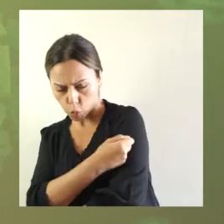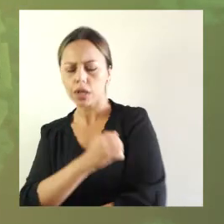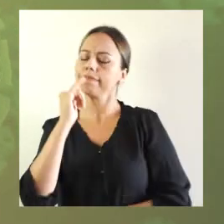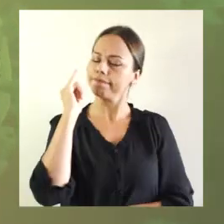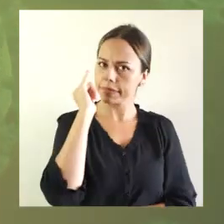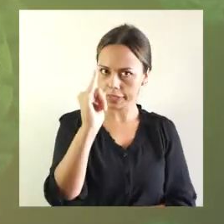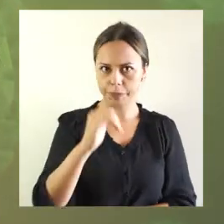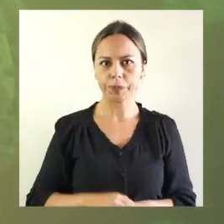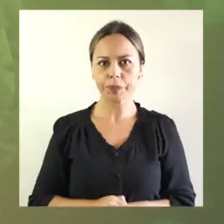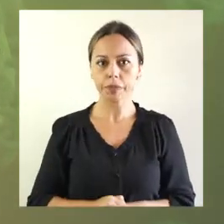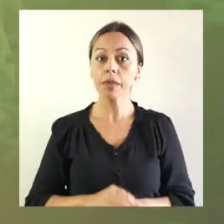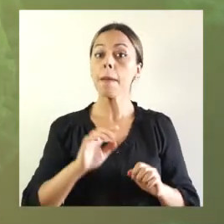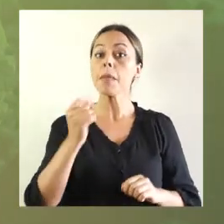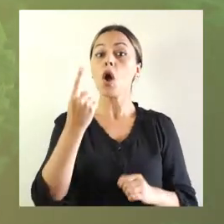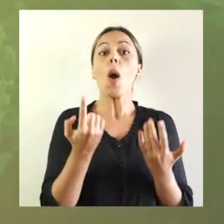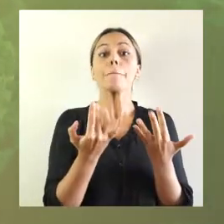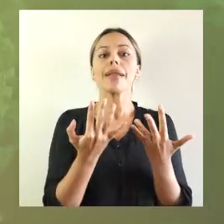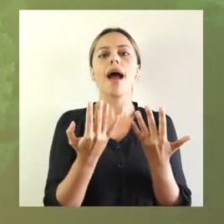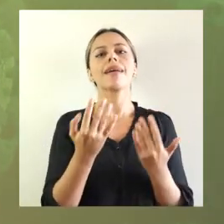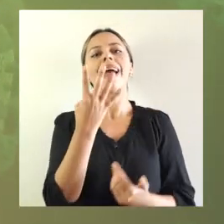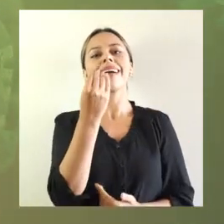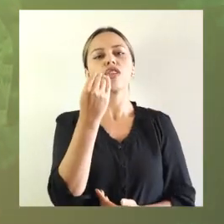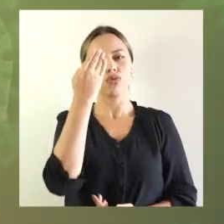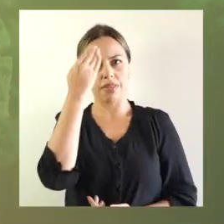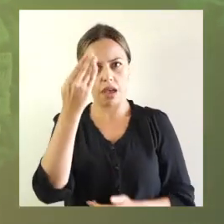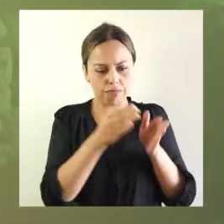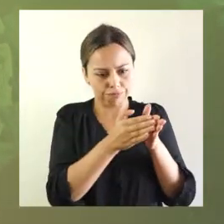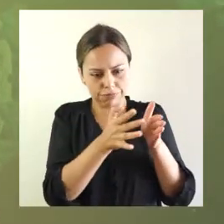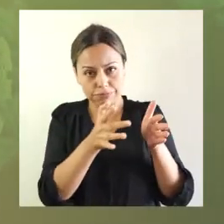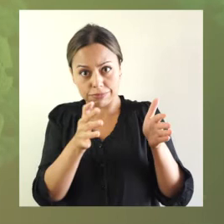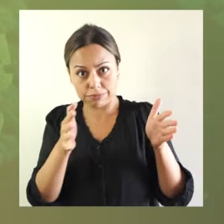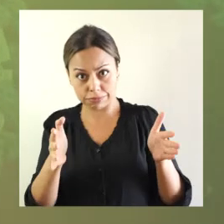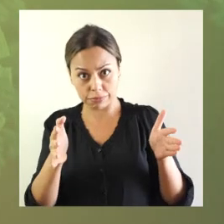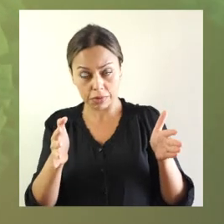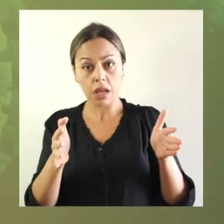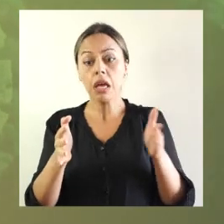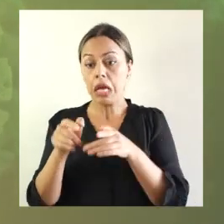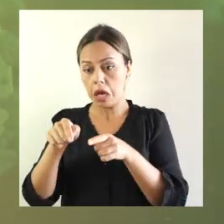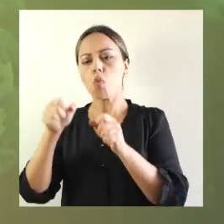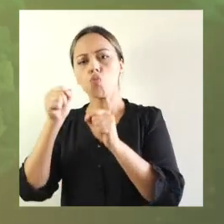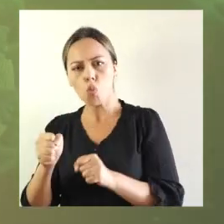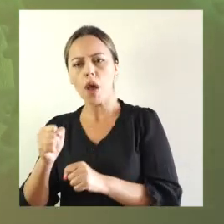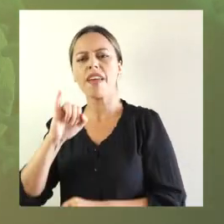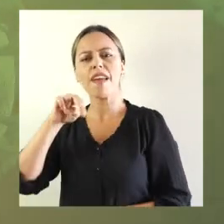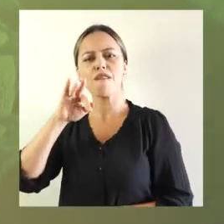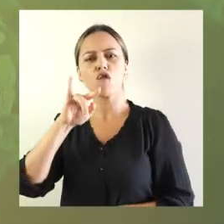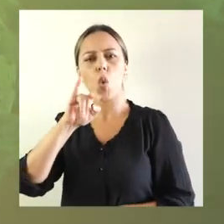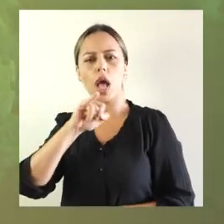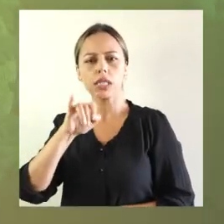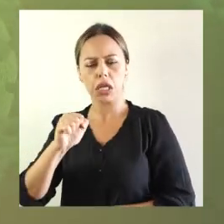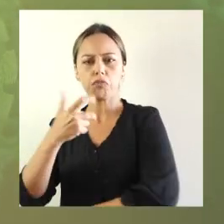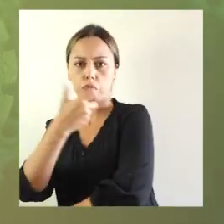podrá vacunarse. Debe esperar al menos 14 días entre el término de su vacunación COVID-19 y la vacunación